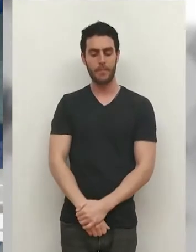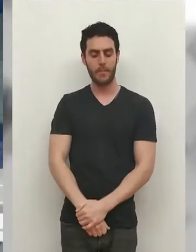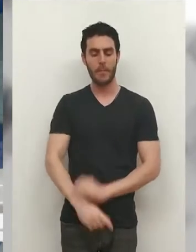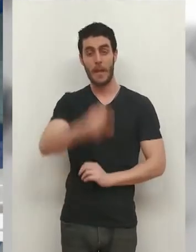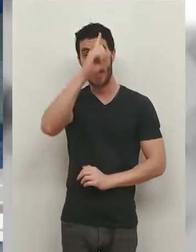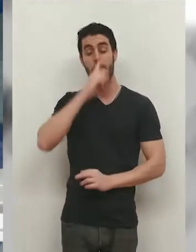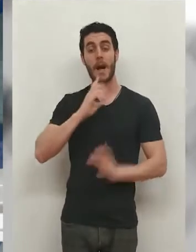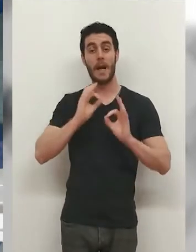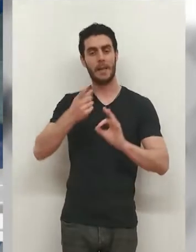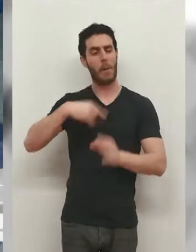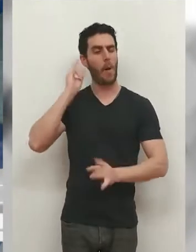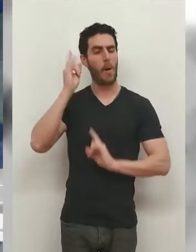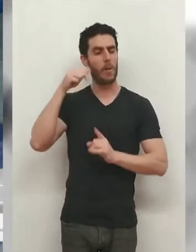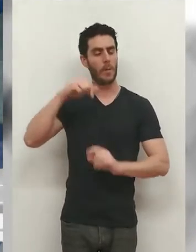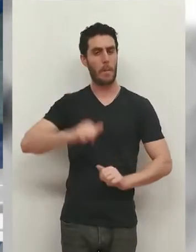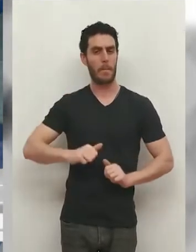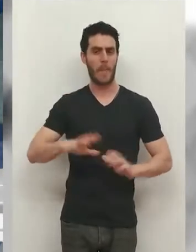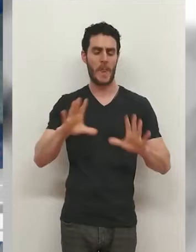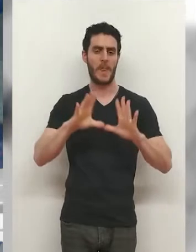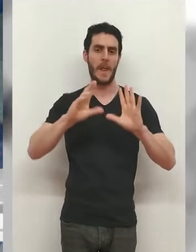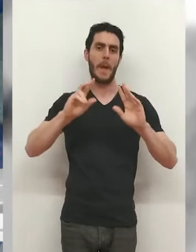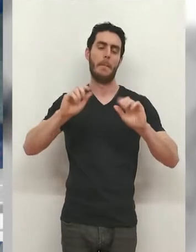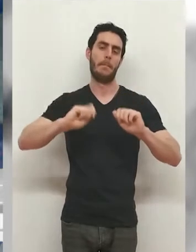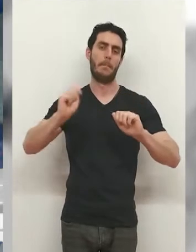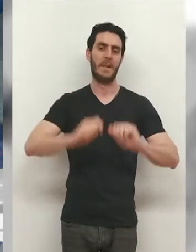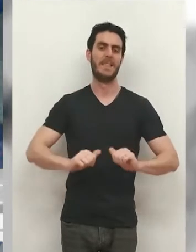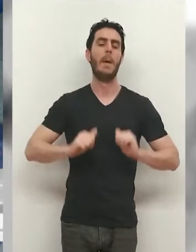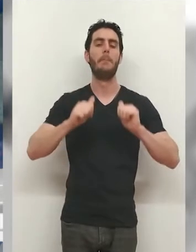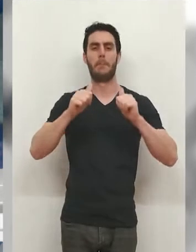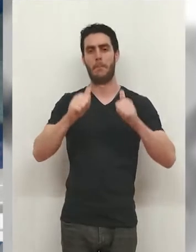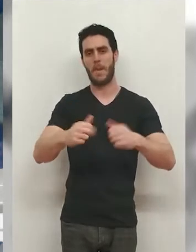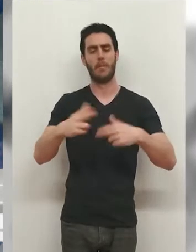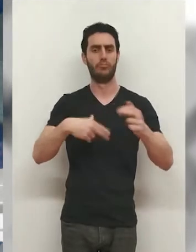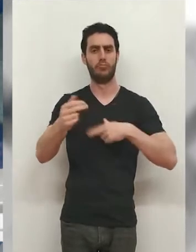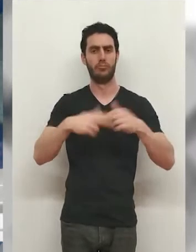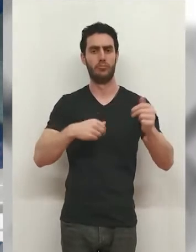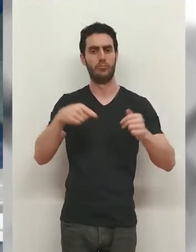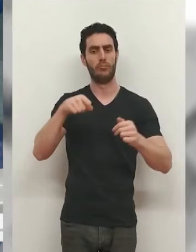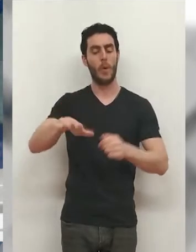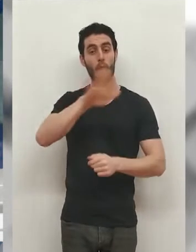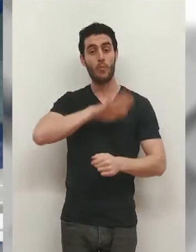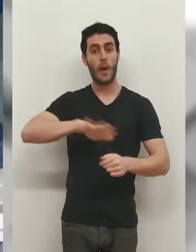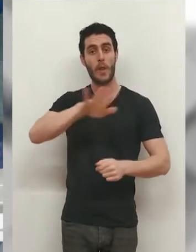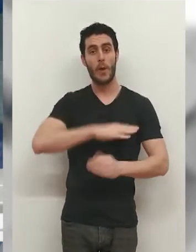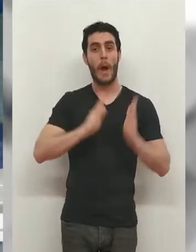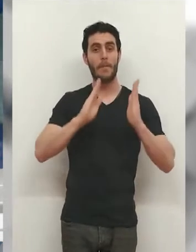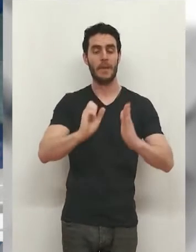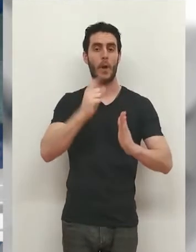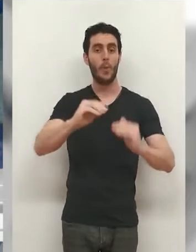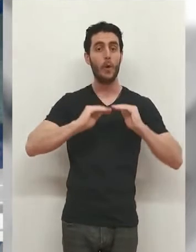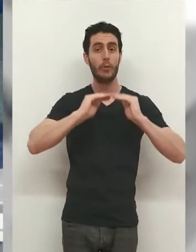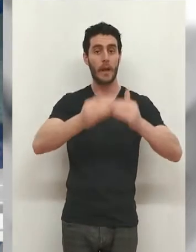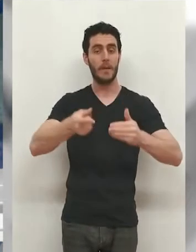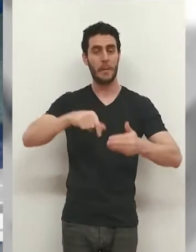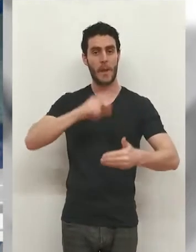Esa imagen y ese ruido abren hoy 10 meses de intervención en Vara de Rey con Duques de Nájera, una intervención estratégica en la fase 1 del